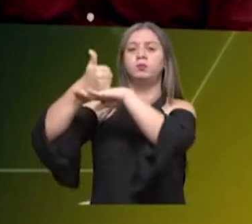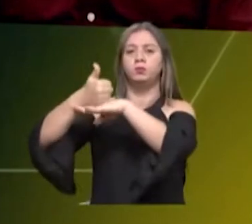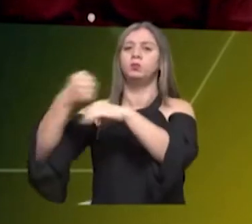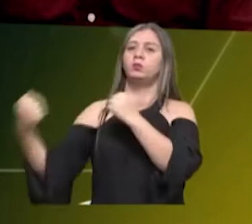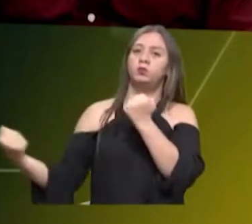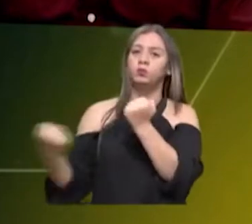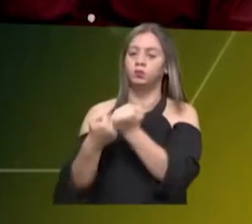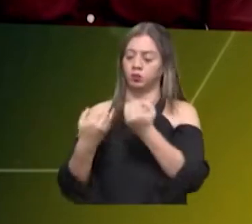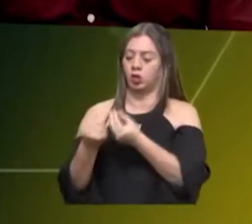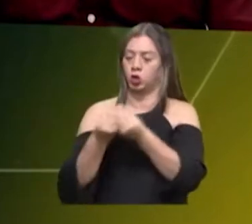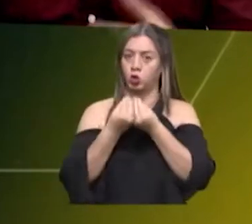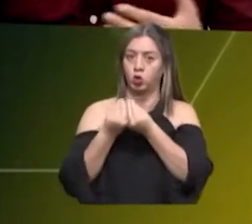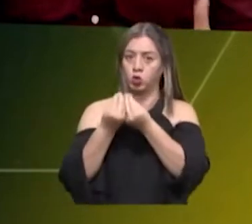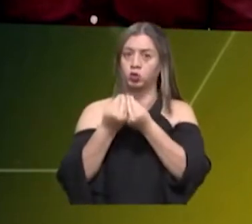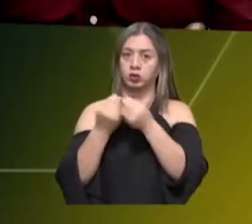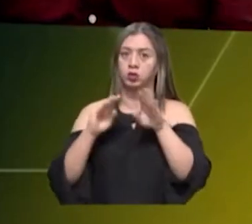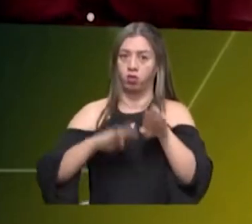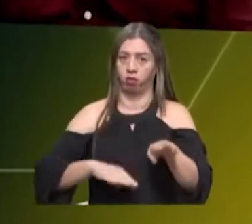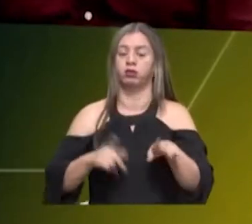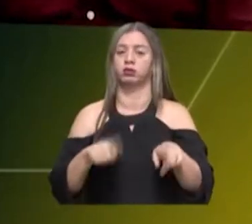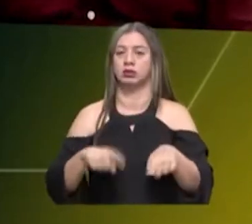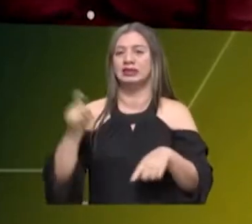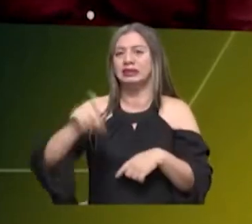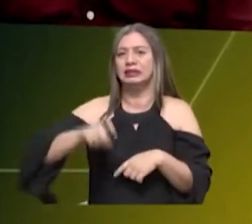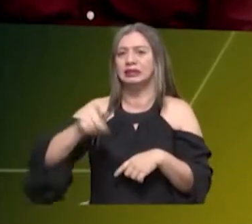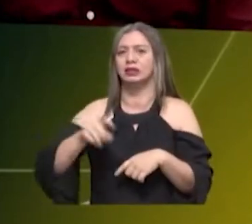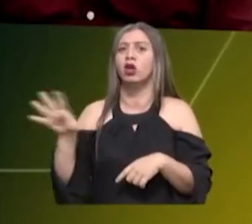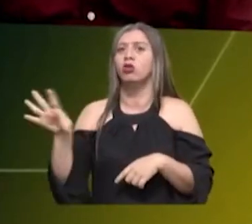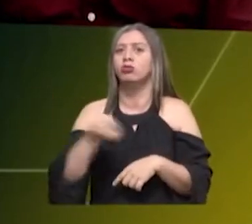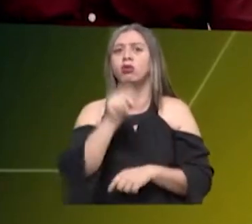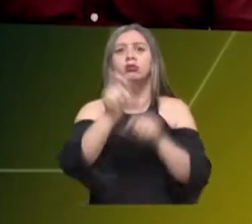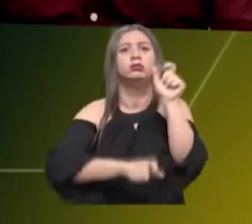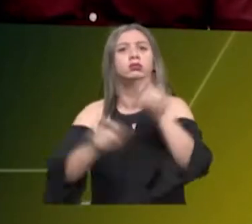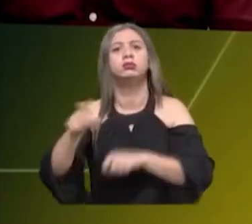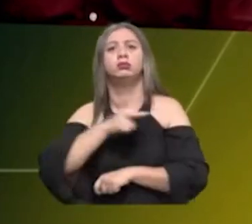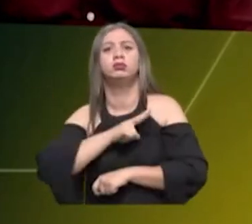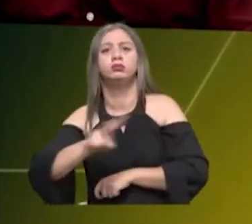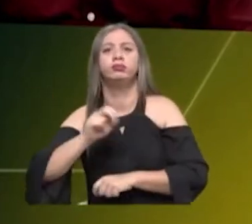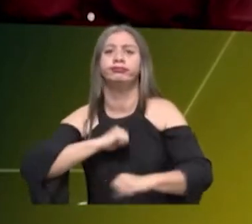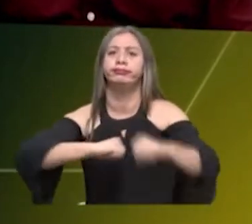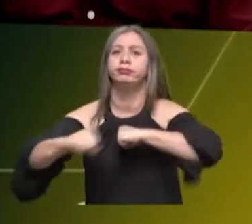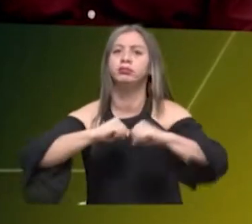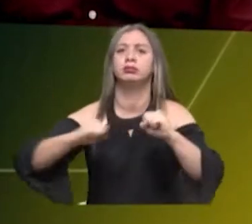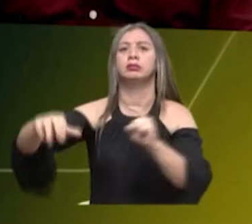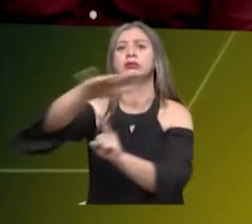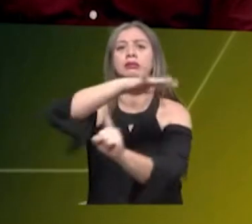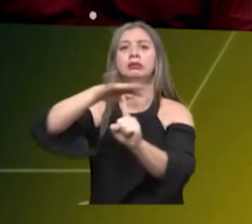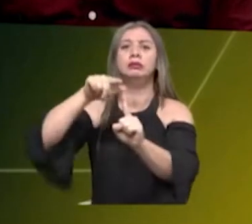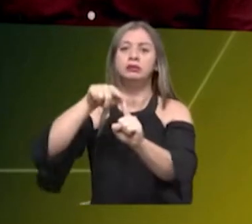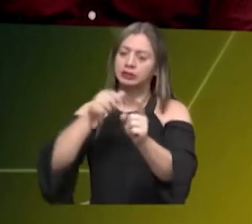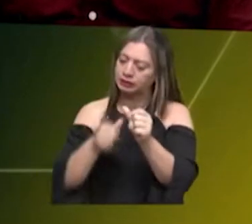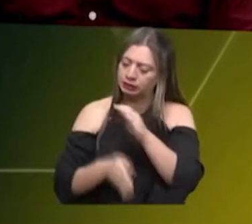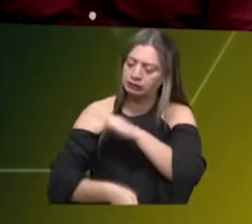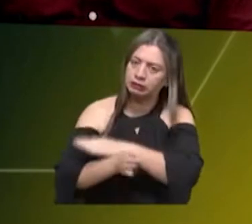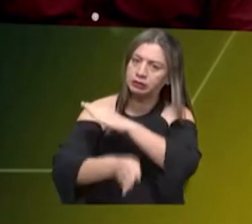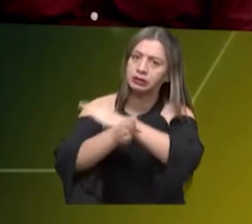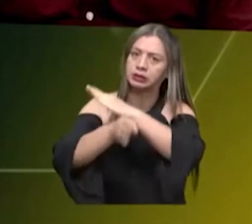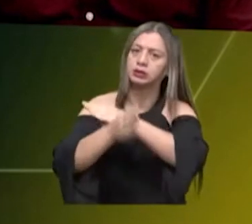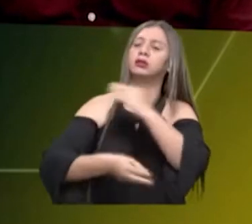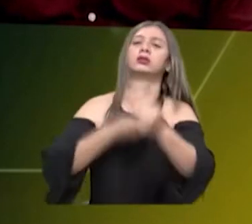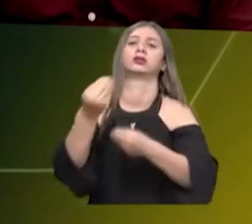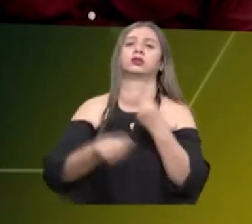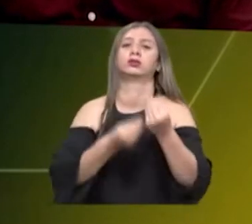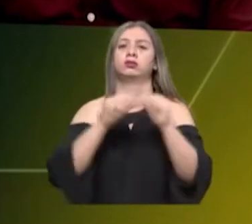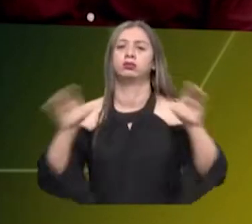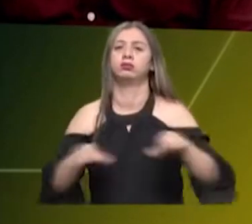respaldo del Consejo Directivo y también una necesidad que tenían todos los vallequeucanos de que la gestión ambiental no se parara y fue así como pudimos desarrollar y